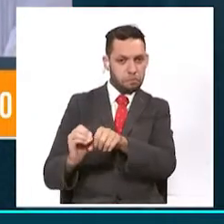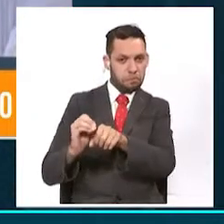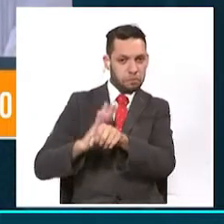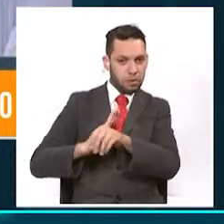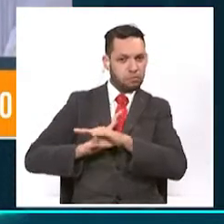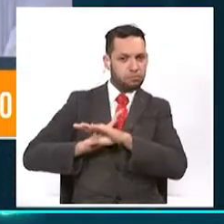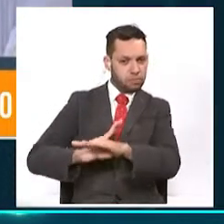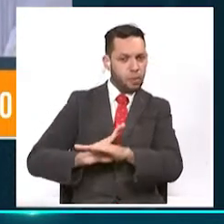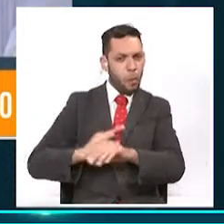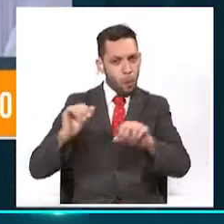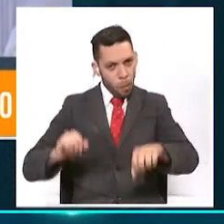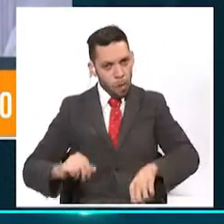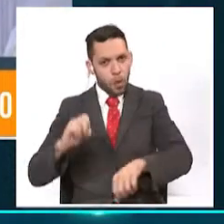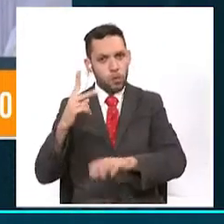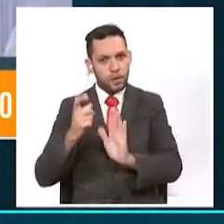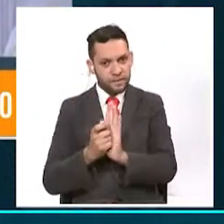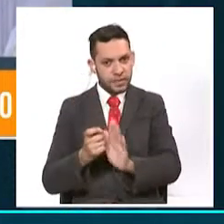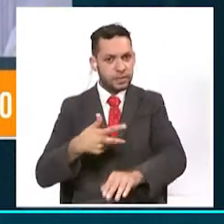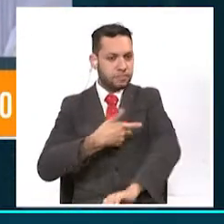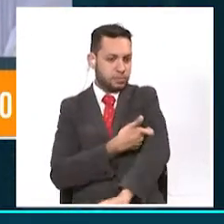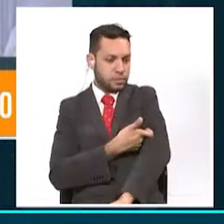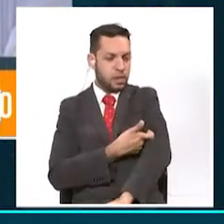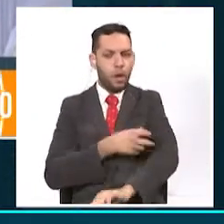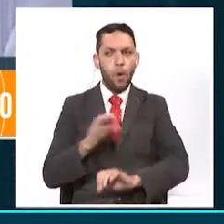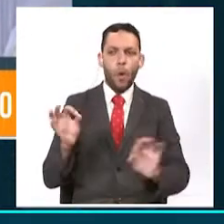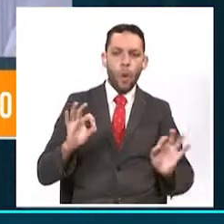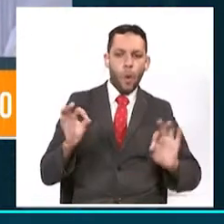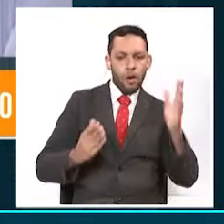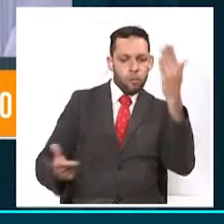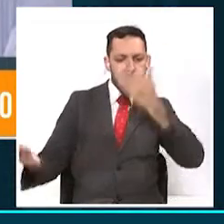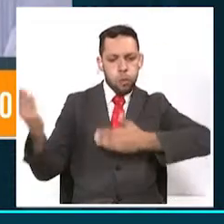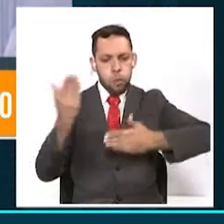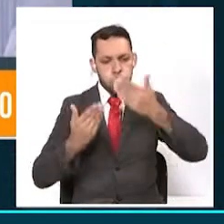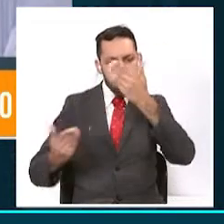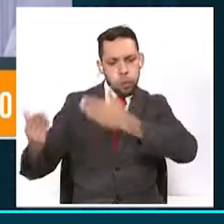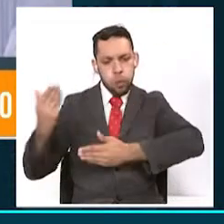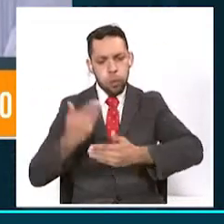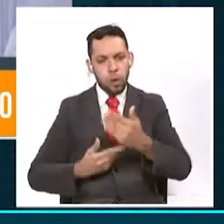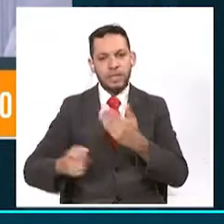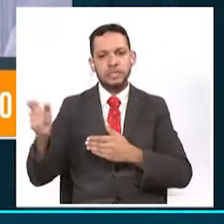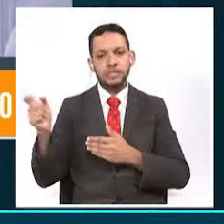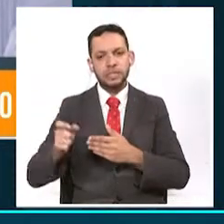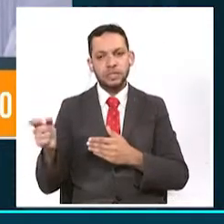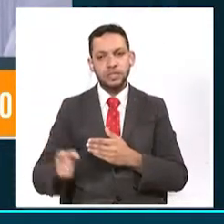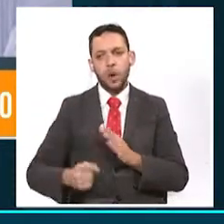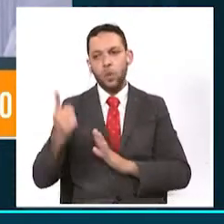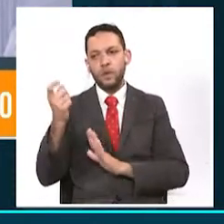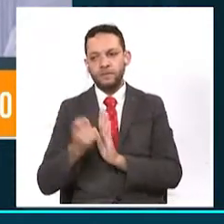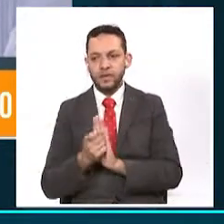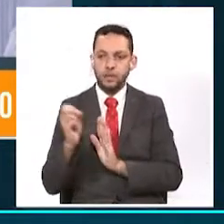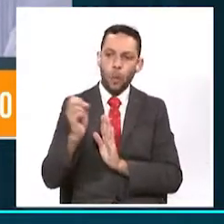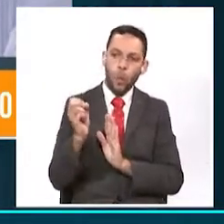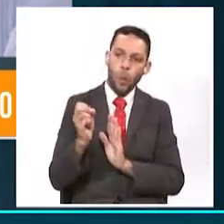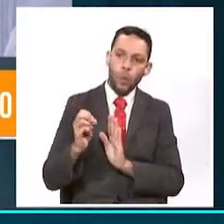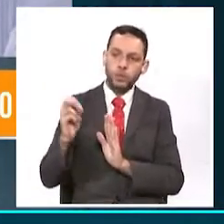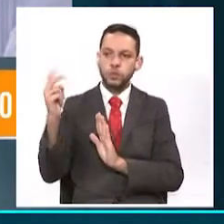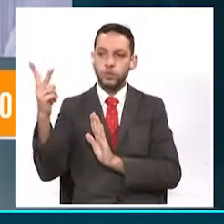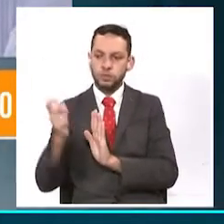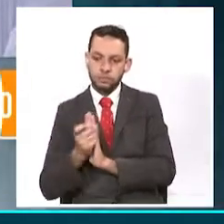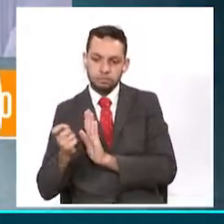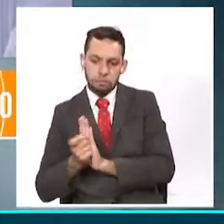Ese sería el objeto principal del estudio que se haría. Esto quiere decir que